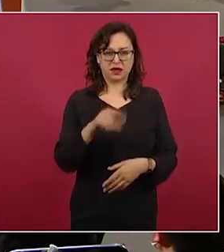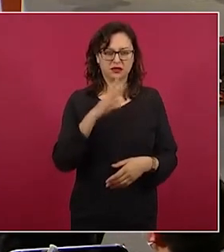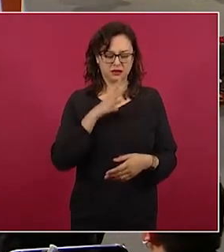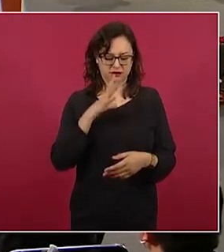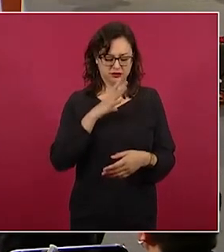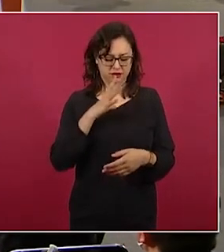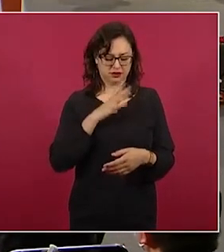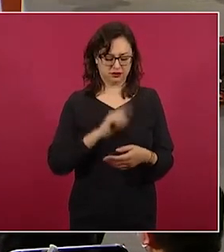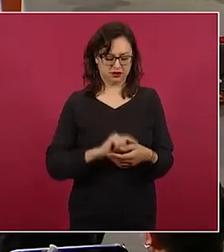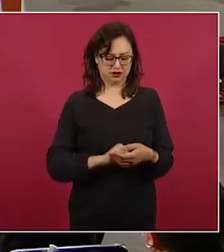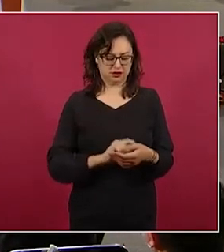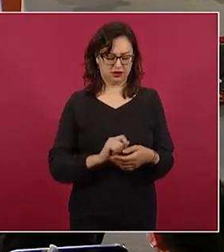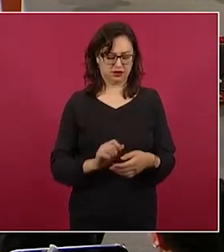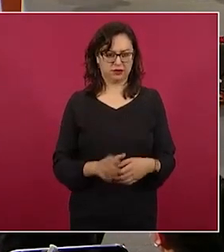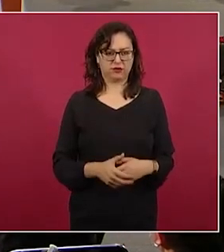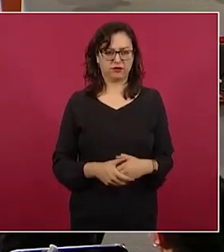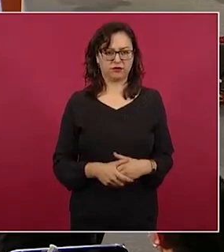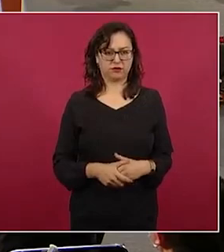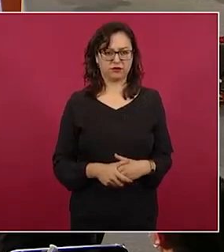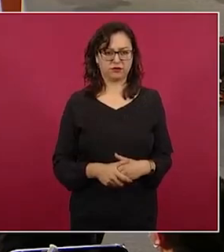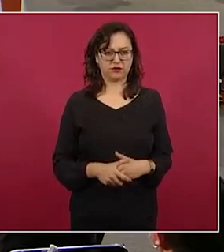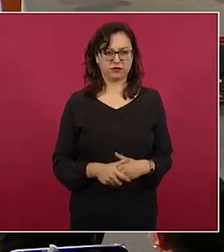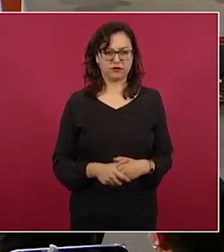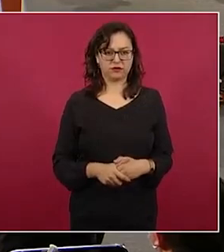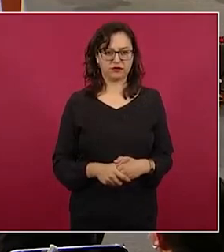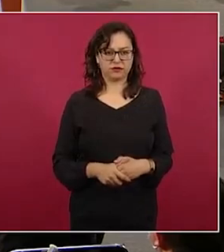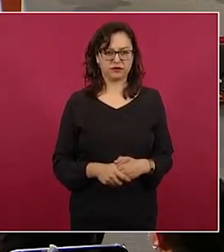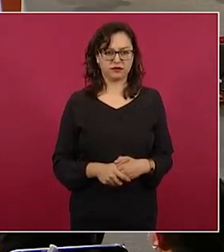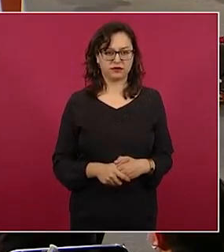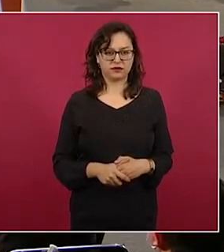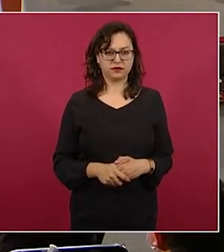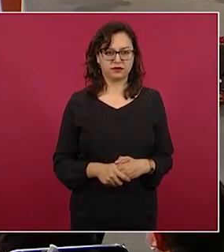A ver, a ver si lo colocas.